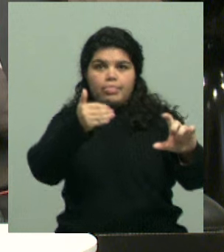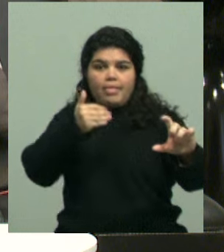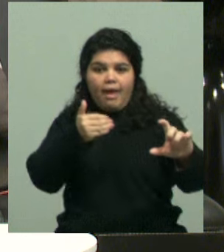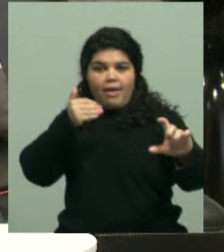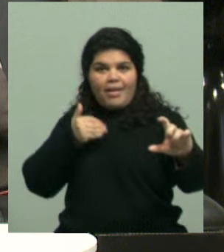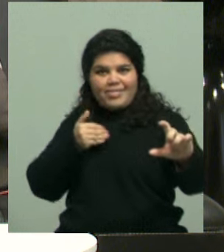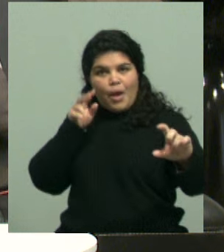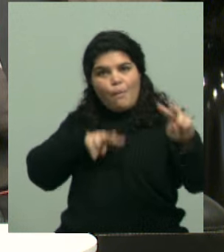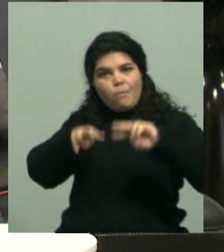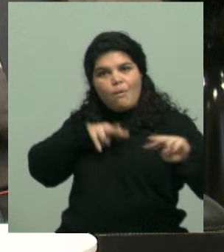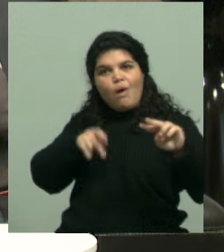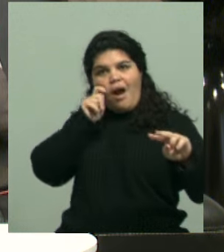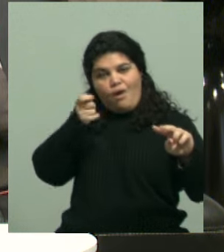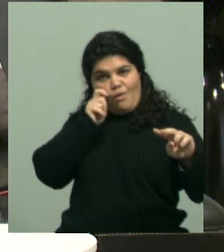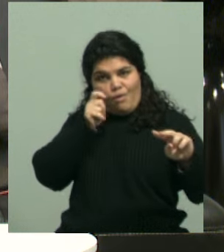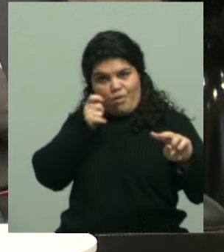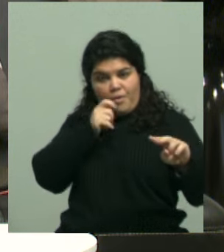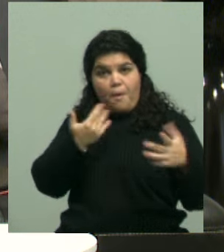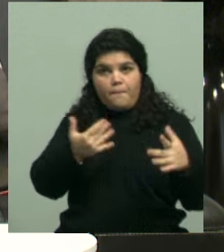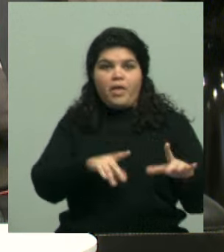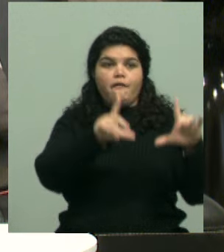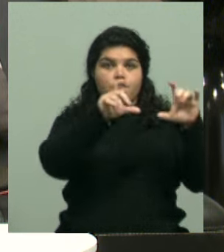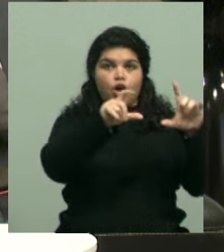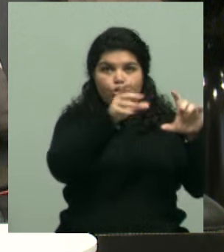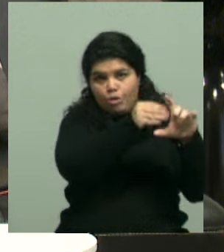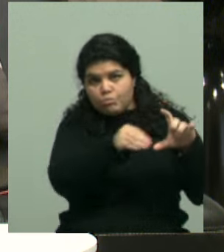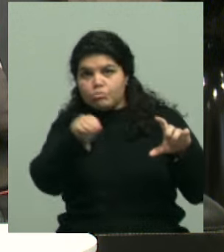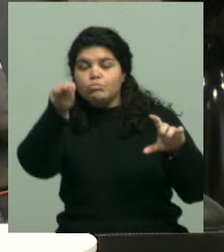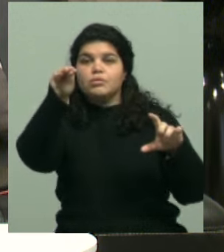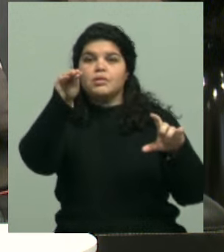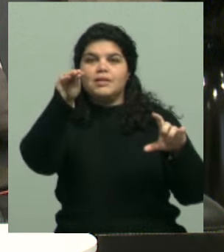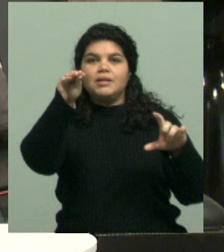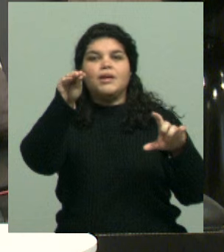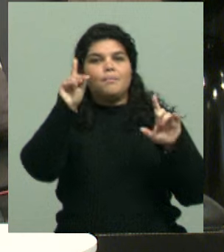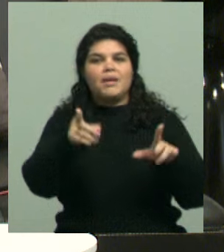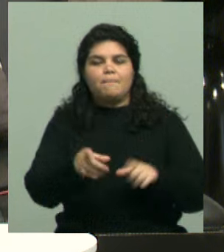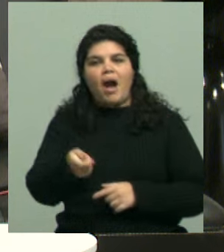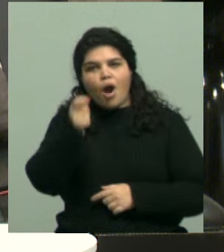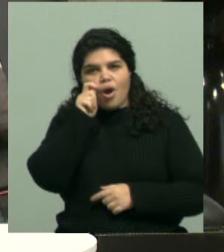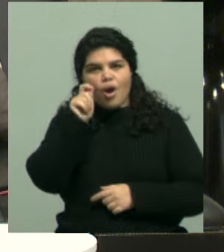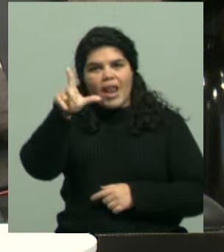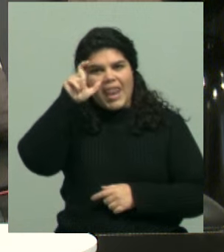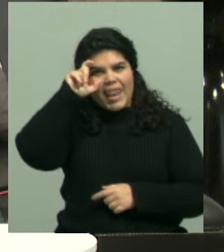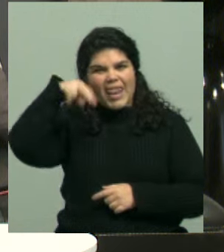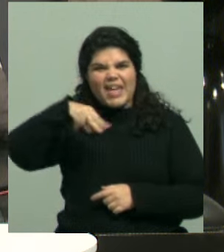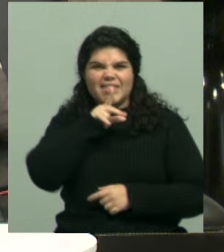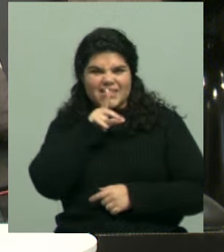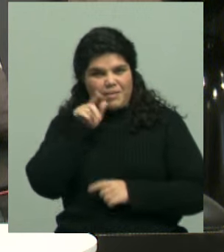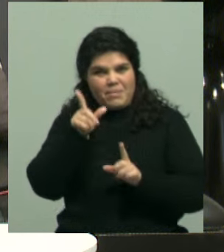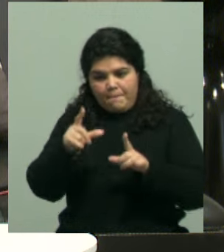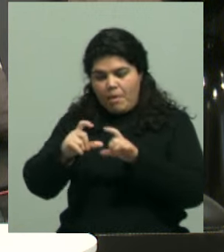la... Puedes subir la foto a Google o a través de la cámara de Google en la aplicación Google Lens, podés determinar